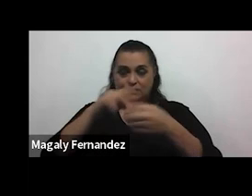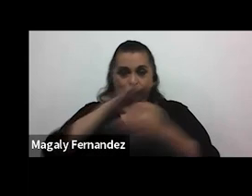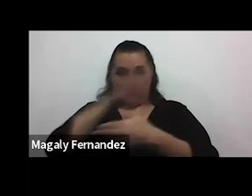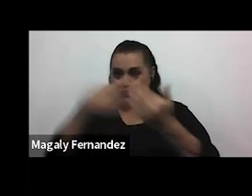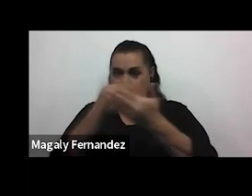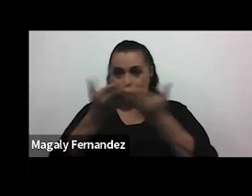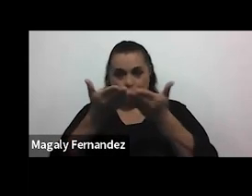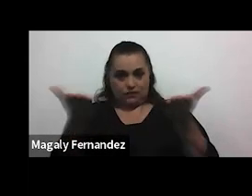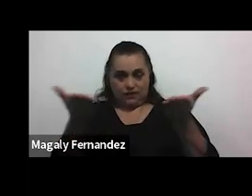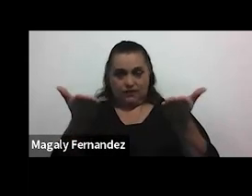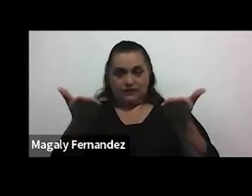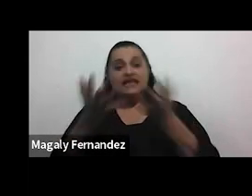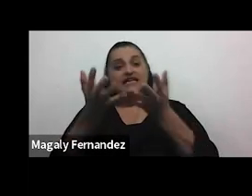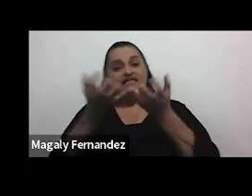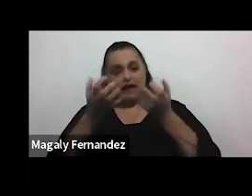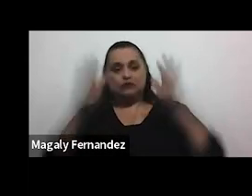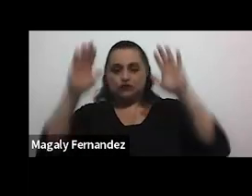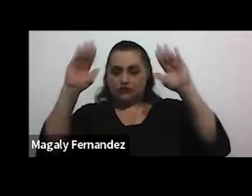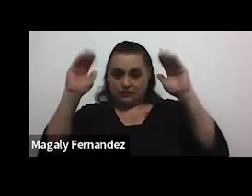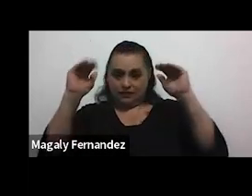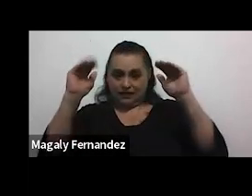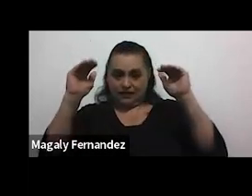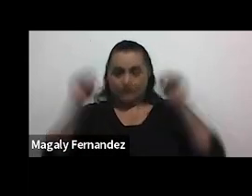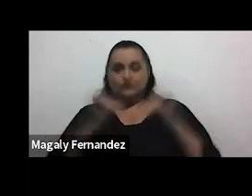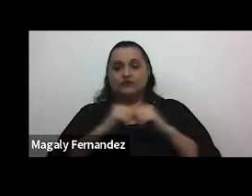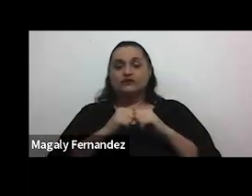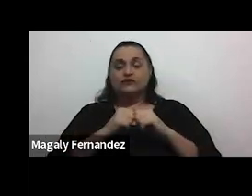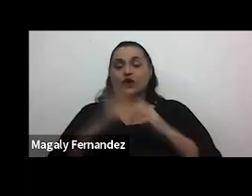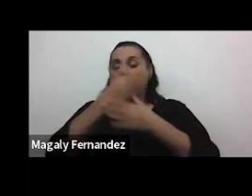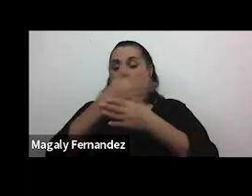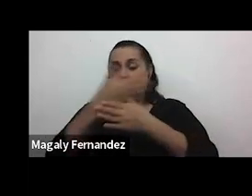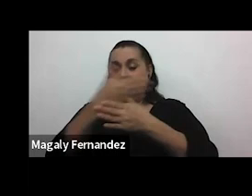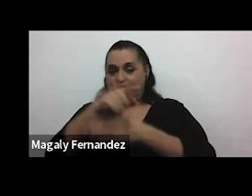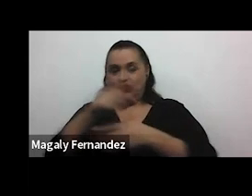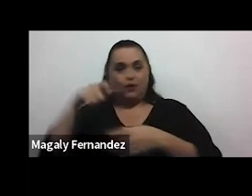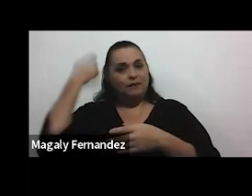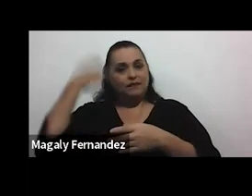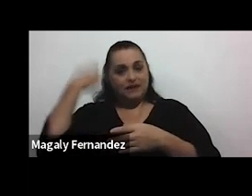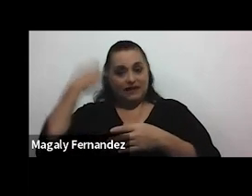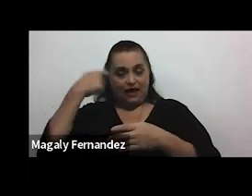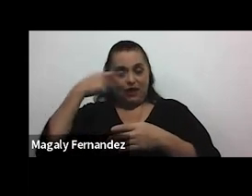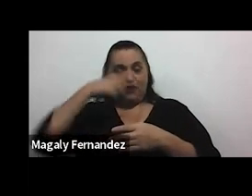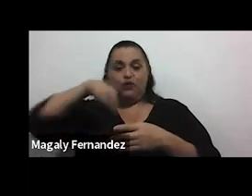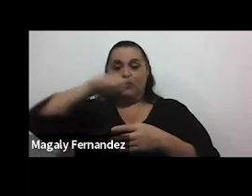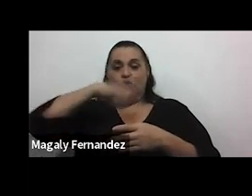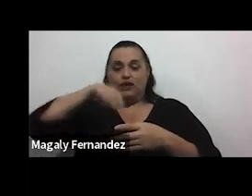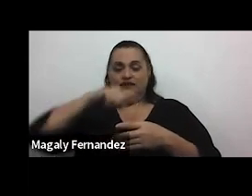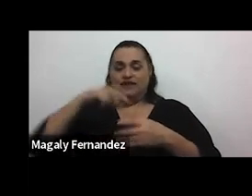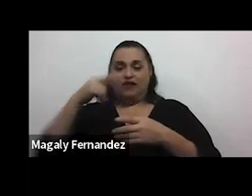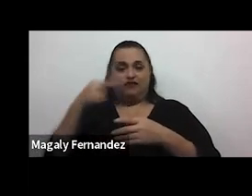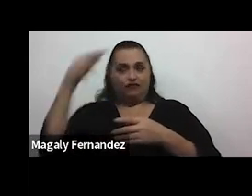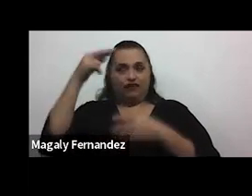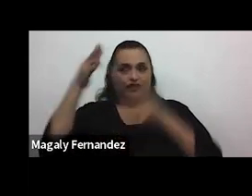todos ustedes quisiéramos despedirnos compartiendo este video de nuestra rectora